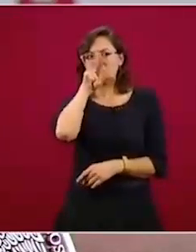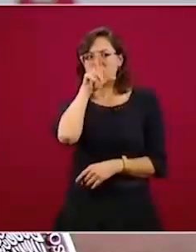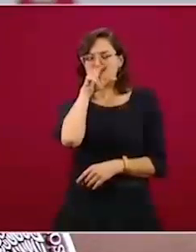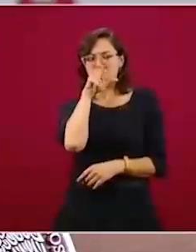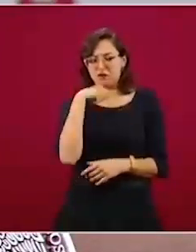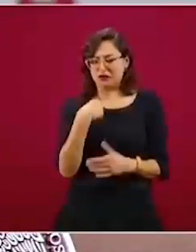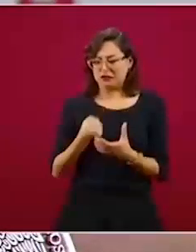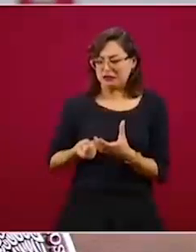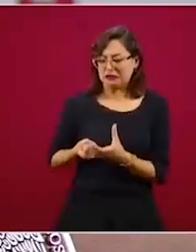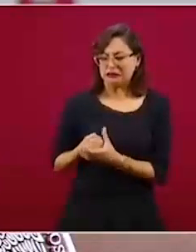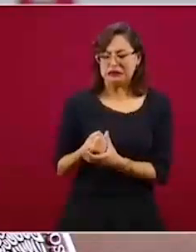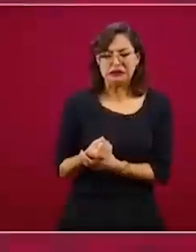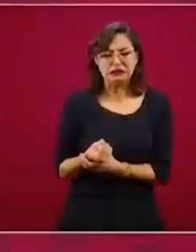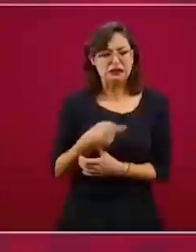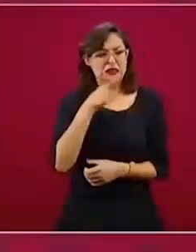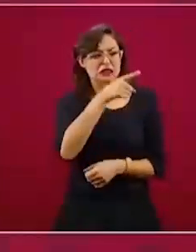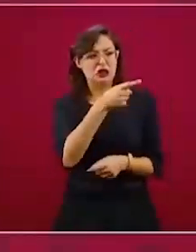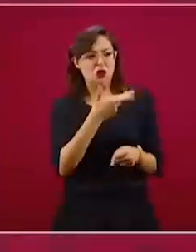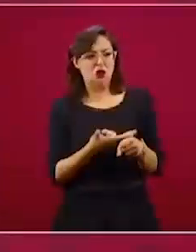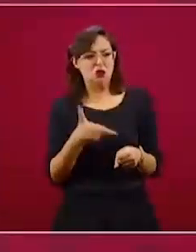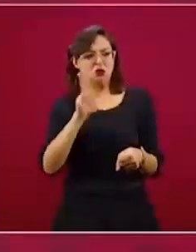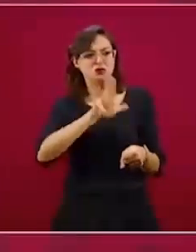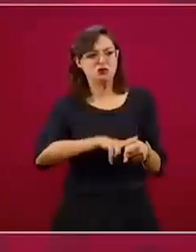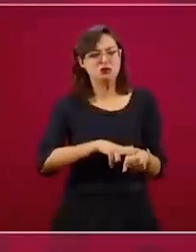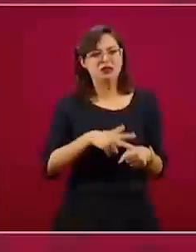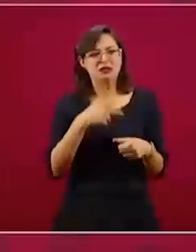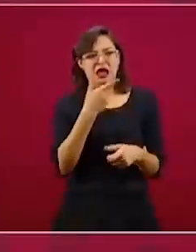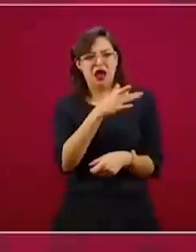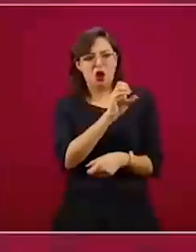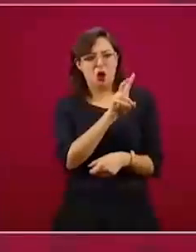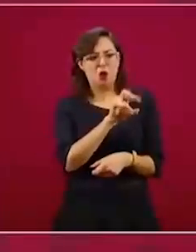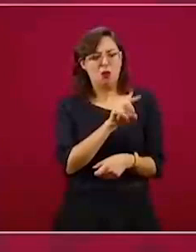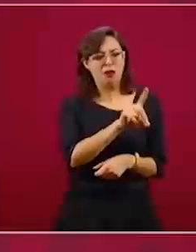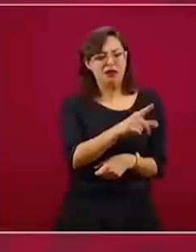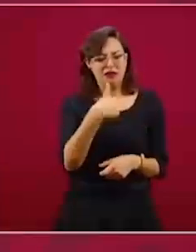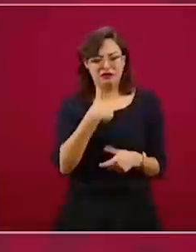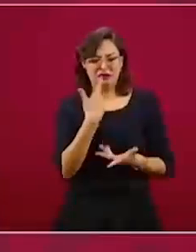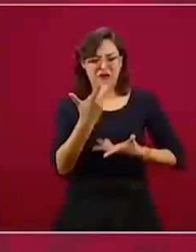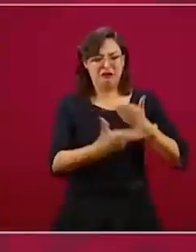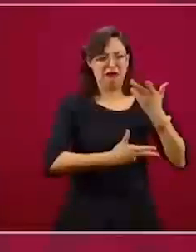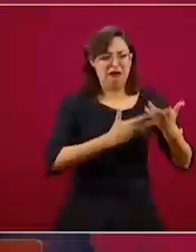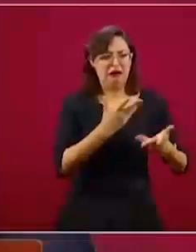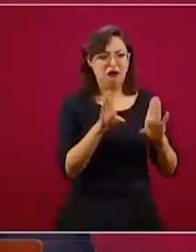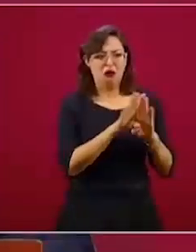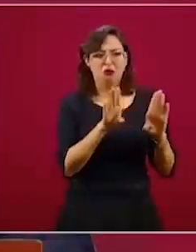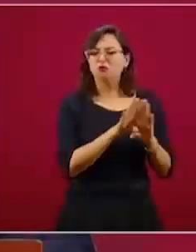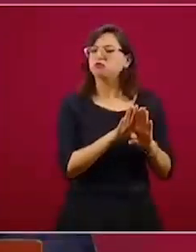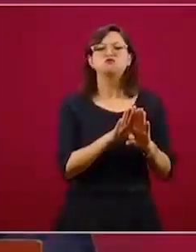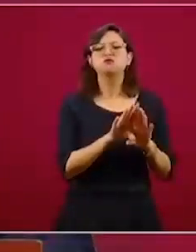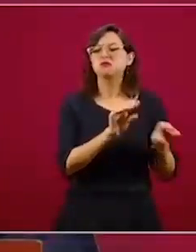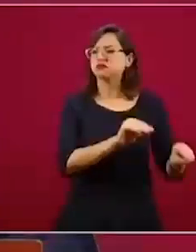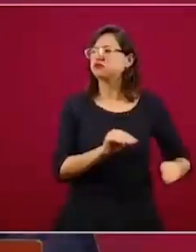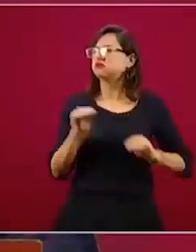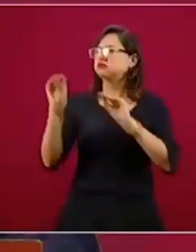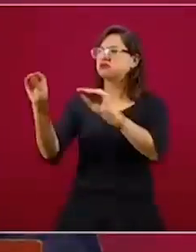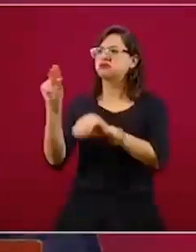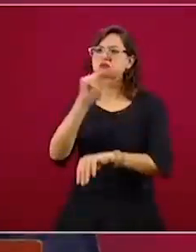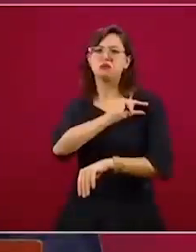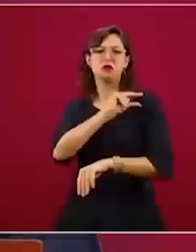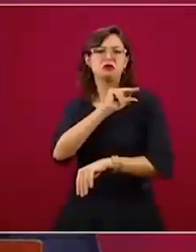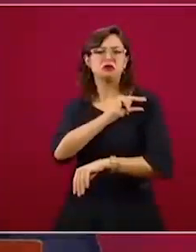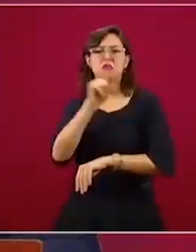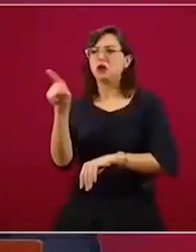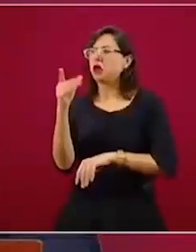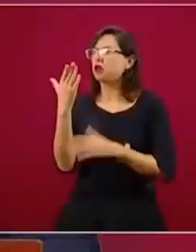Terminó yendo a un hospital donde no había pacientes COVID, un hospital donde realmente le dieron el mismo servicio como si hubiera estado en su unidad y